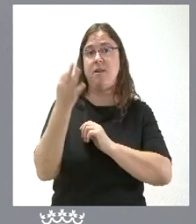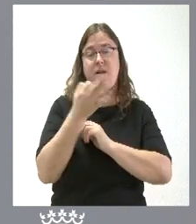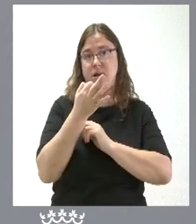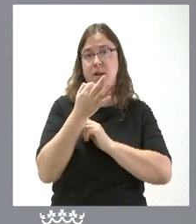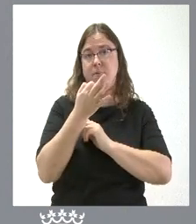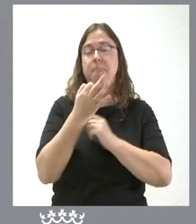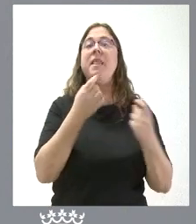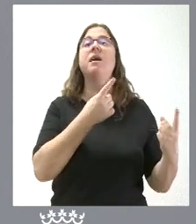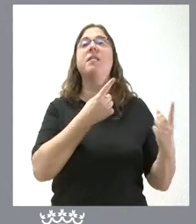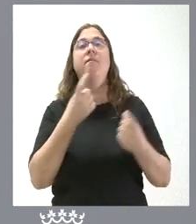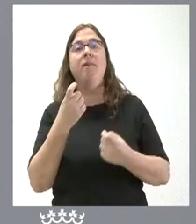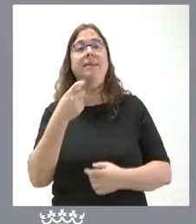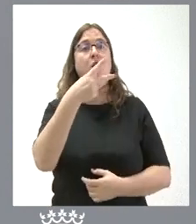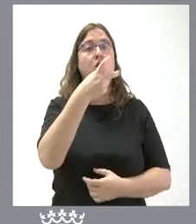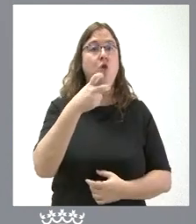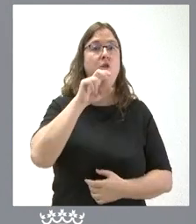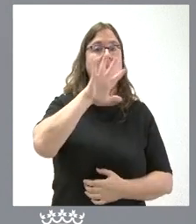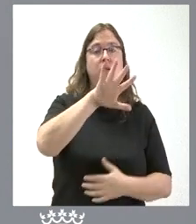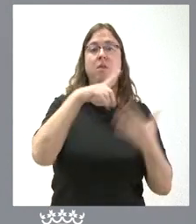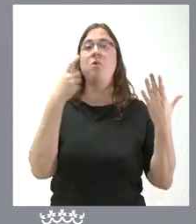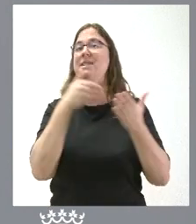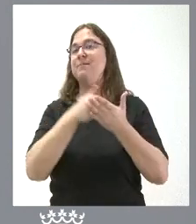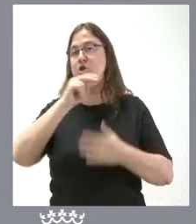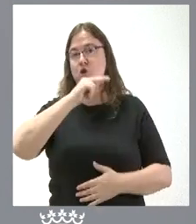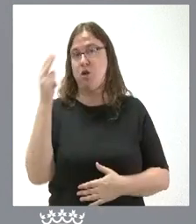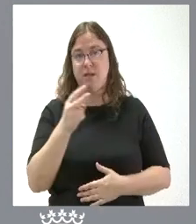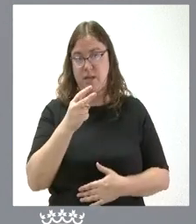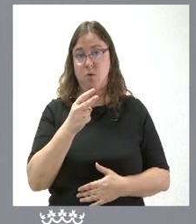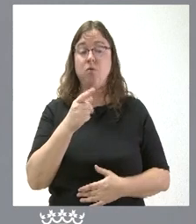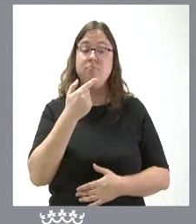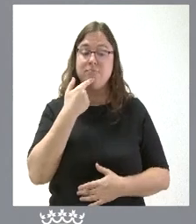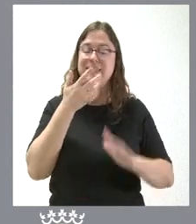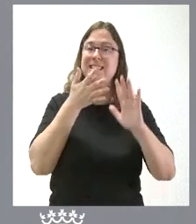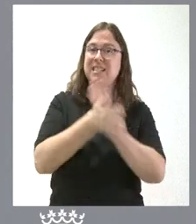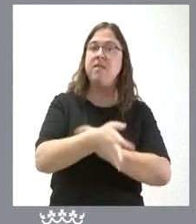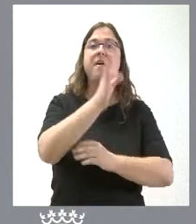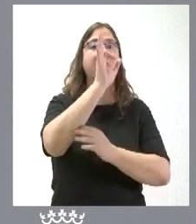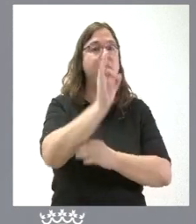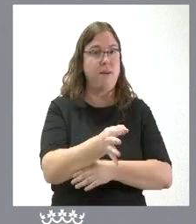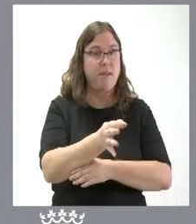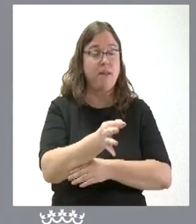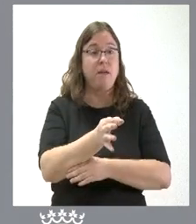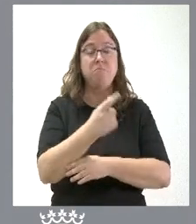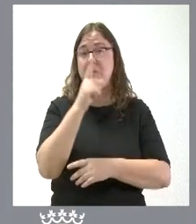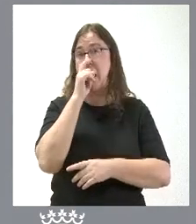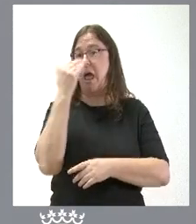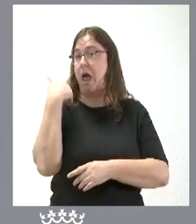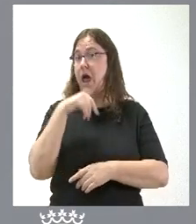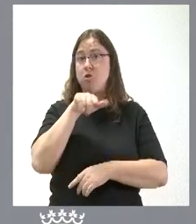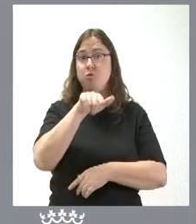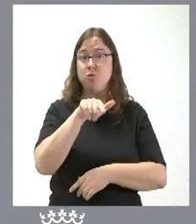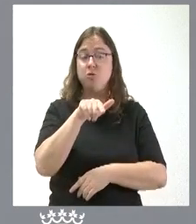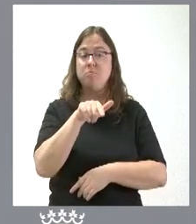falten estos 256 millones de euros por parte del Gobierno reconociendo que es verdad que ha crecido en los últimos años la aportación